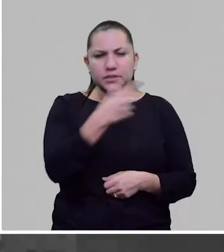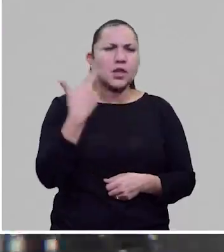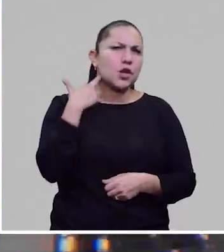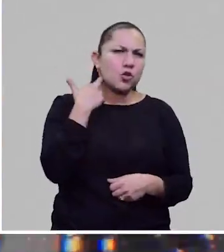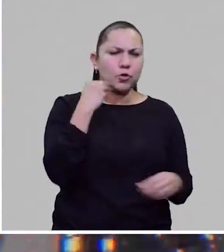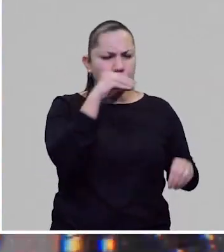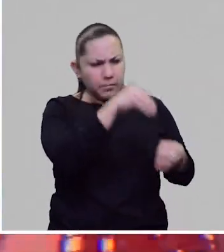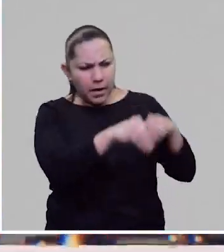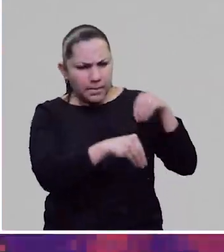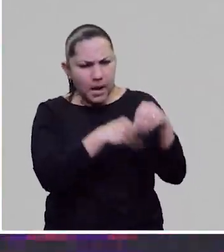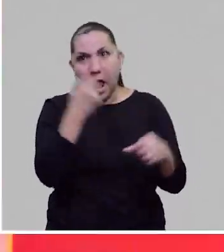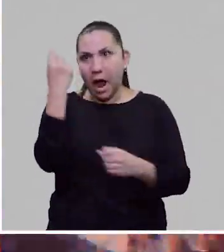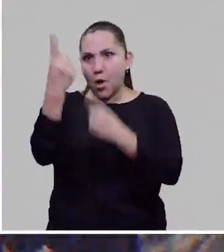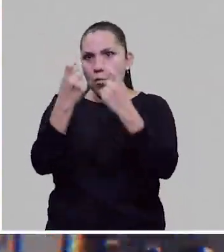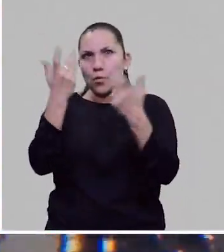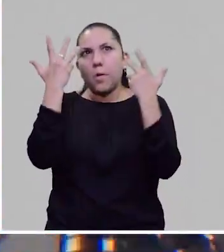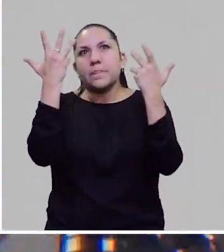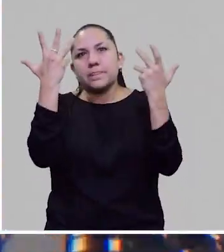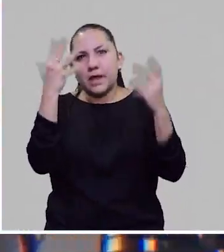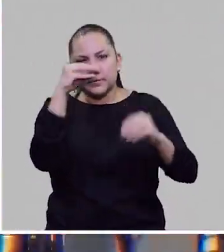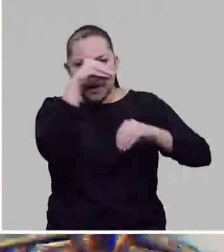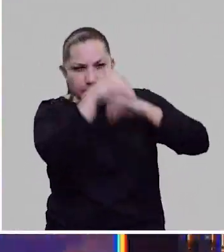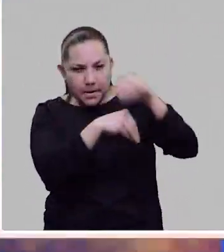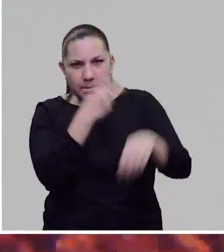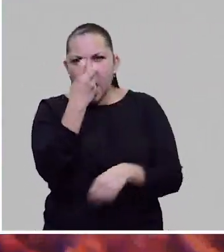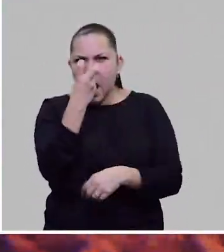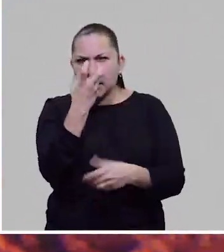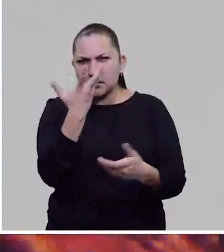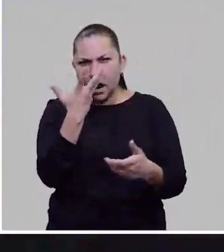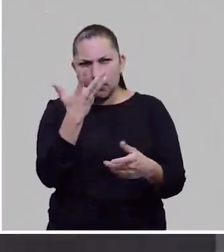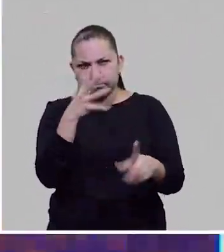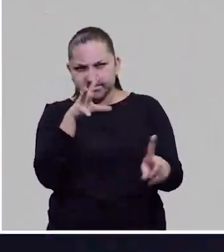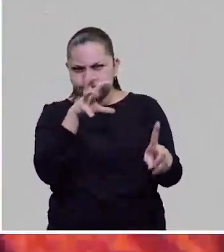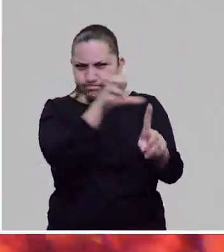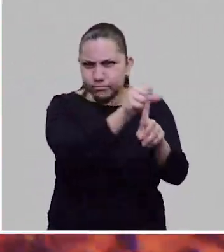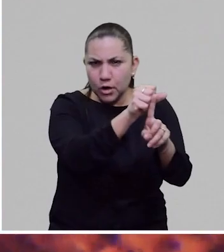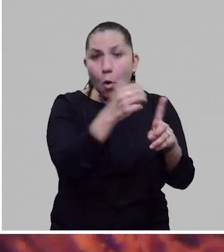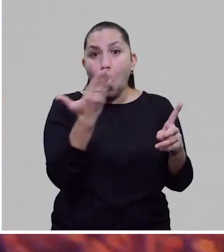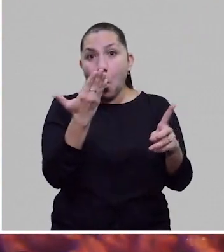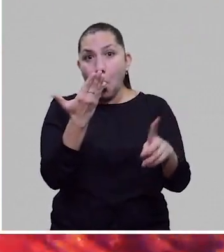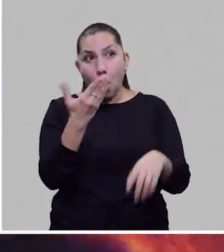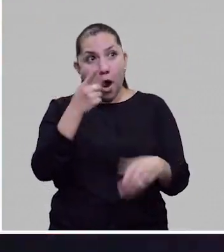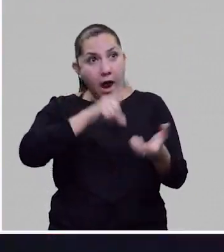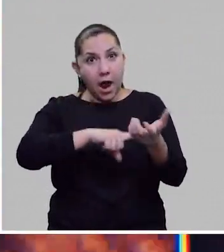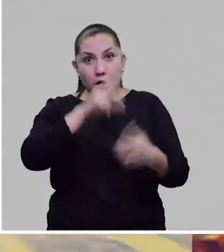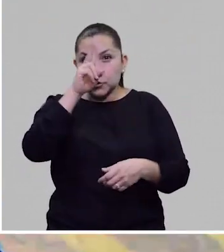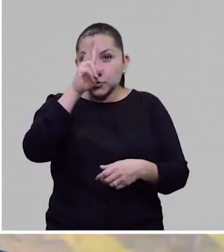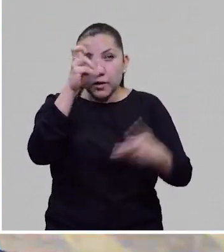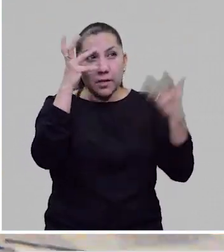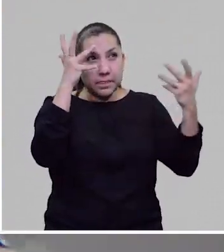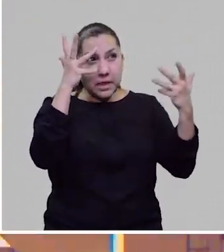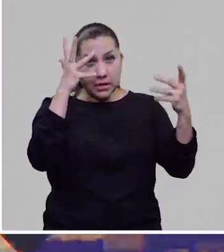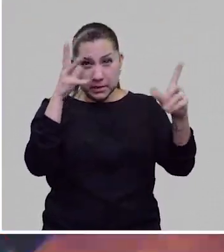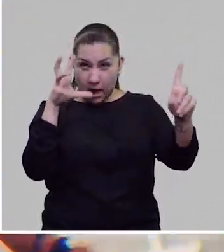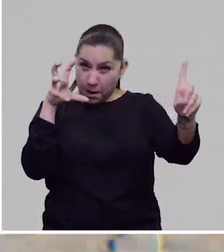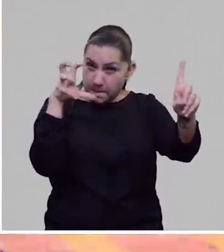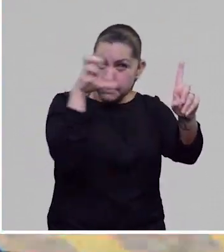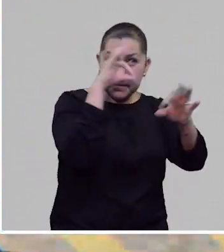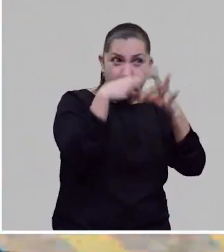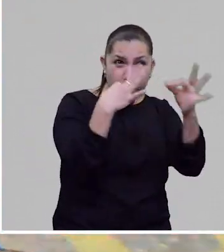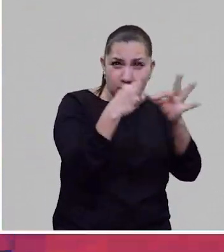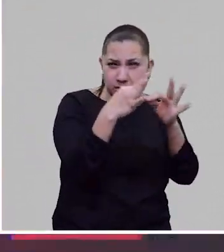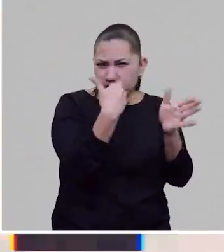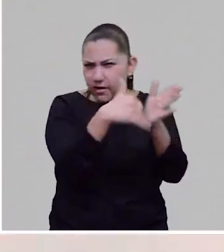carrera hacia la construcción de esos robots que algunos sueñan? ¿Qué tan lejos nos encontramos de la utopía? En la segunda